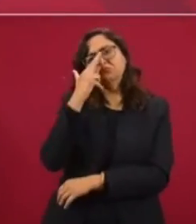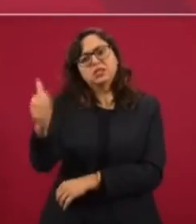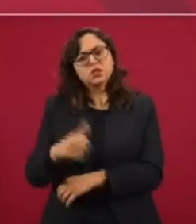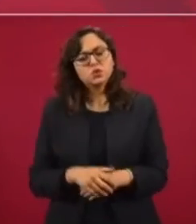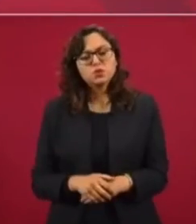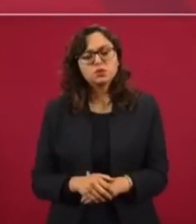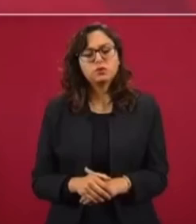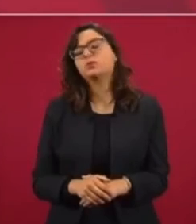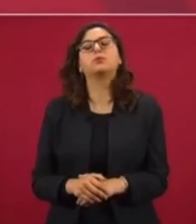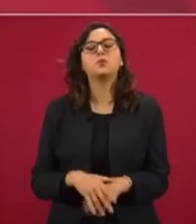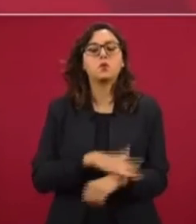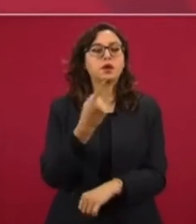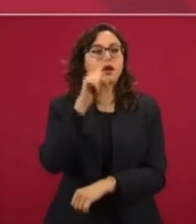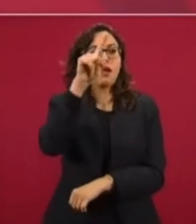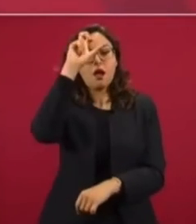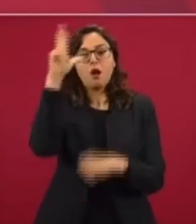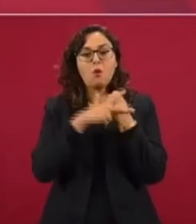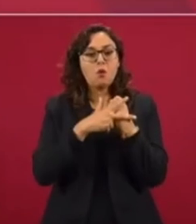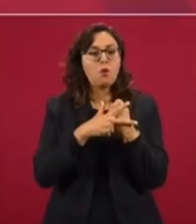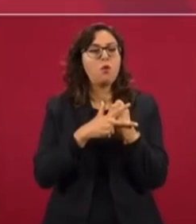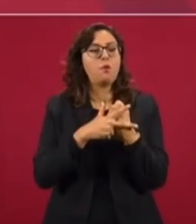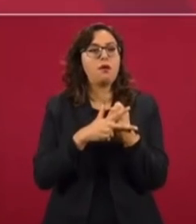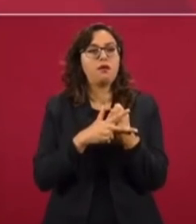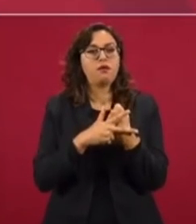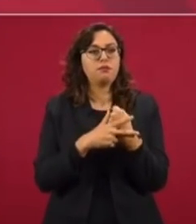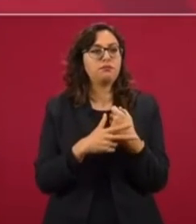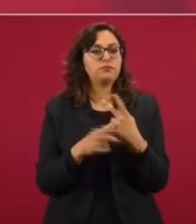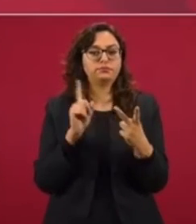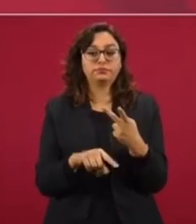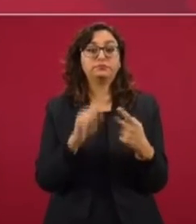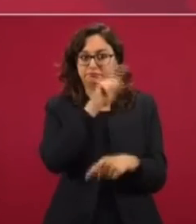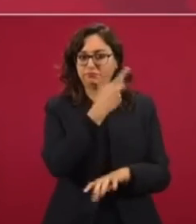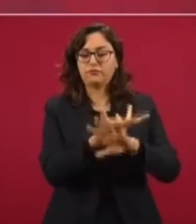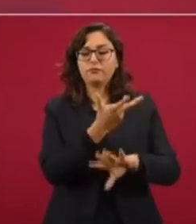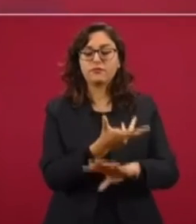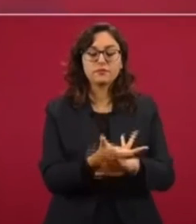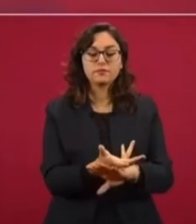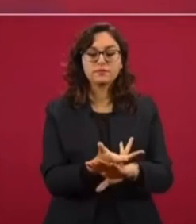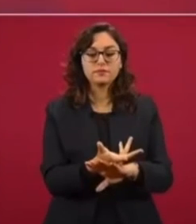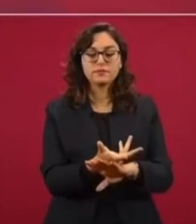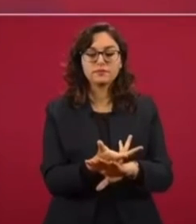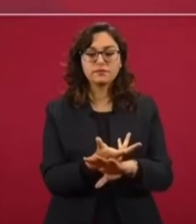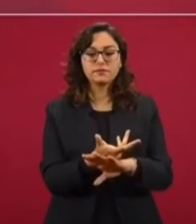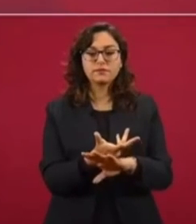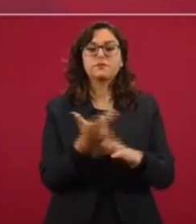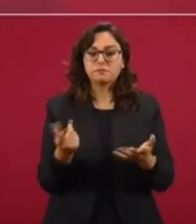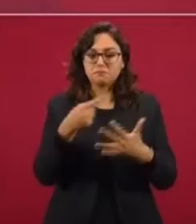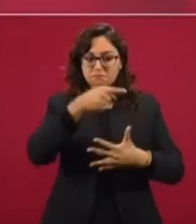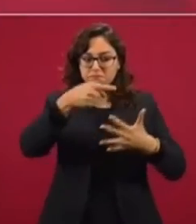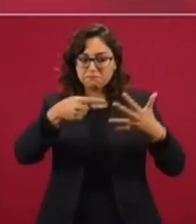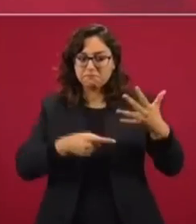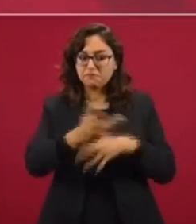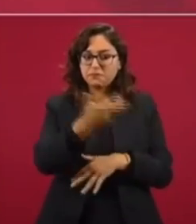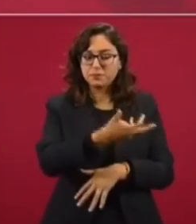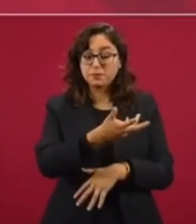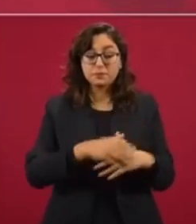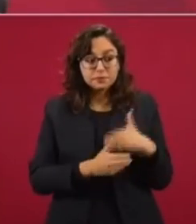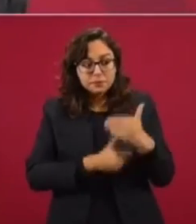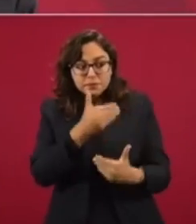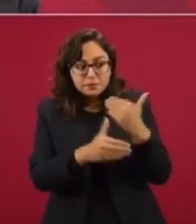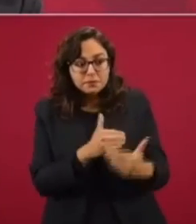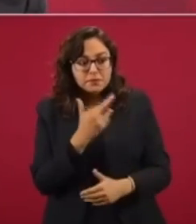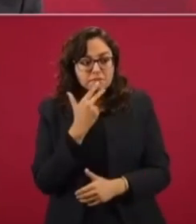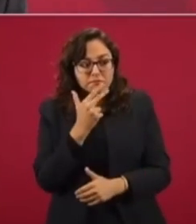en Europa y en Estados Unidos, inclusive, optaron por eso y no se ve